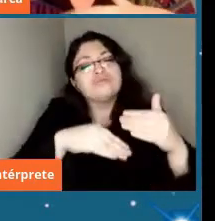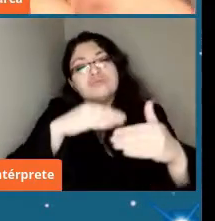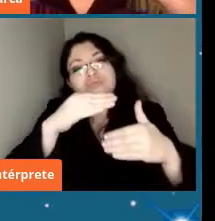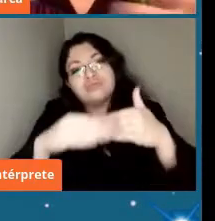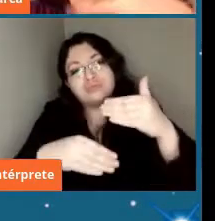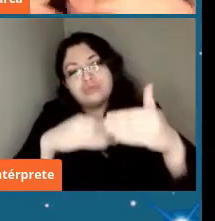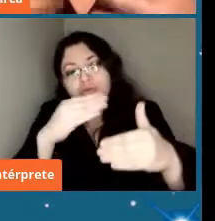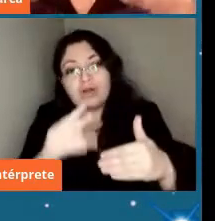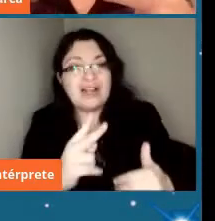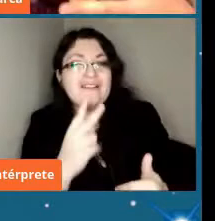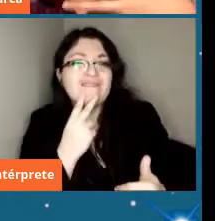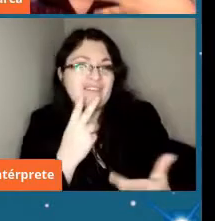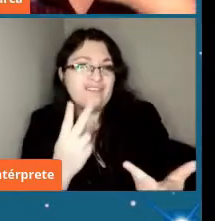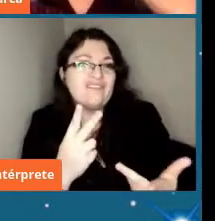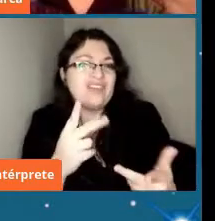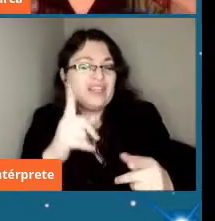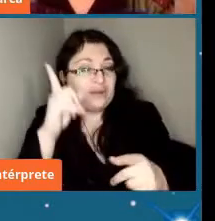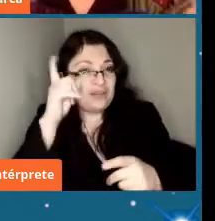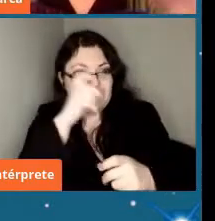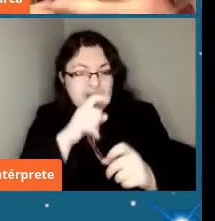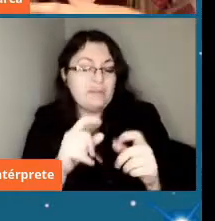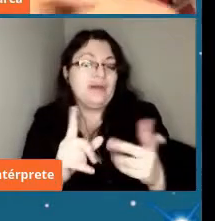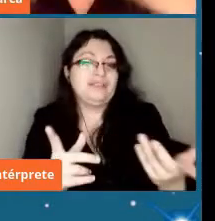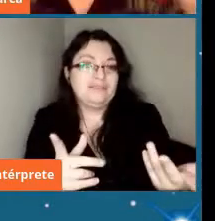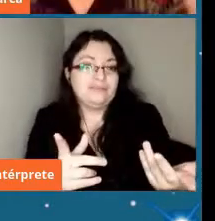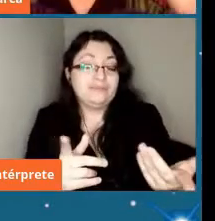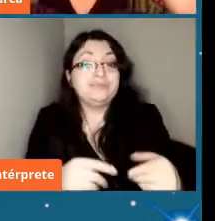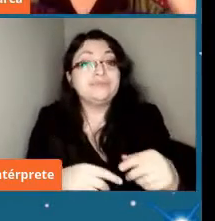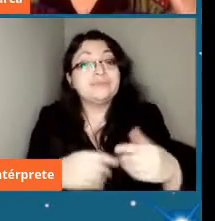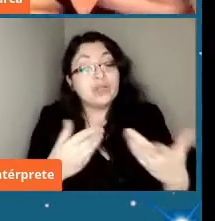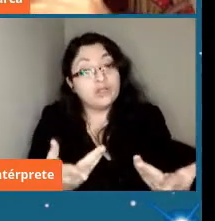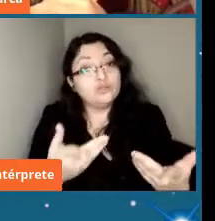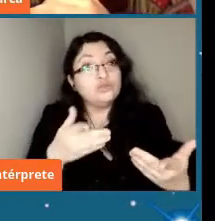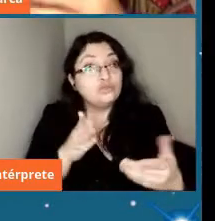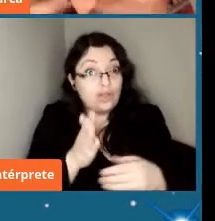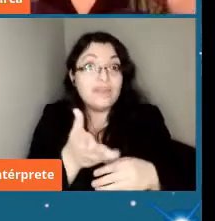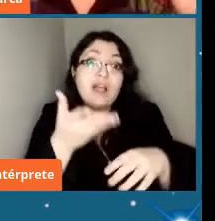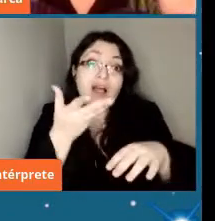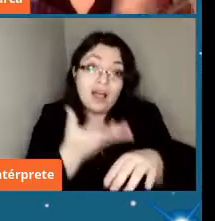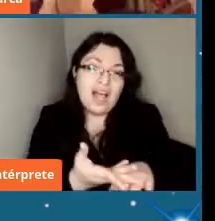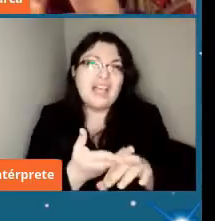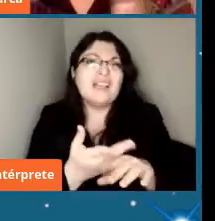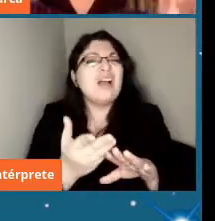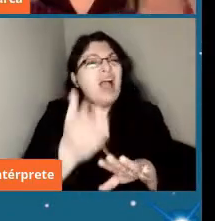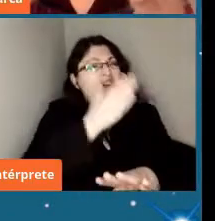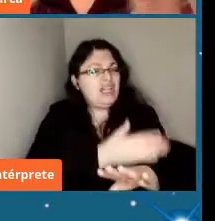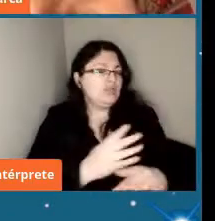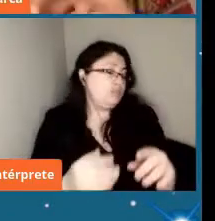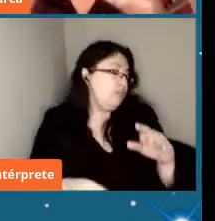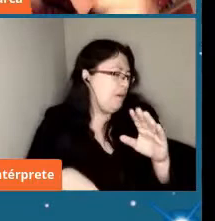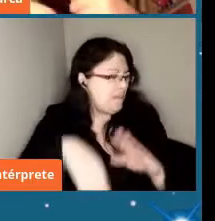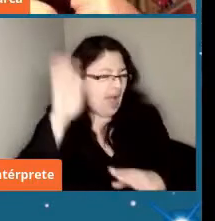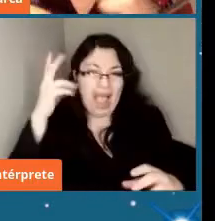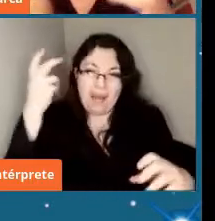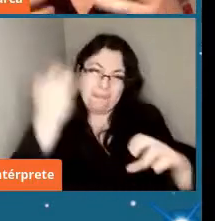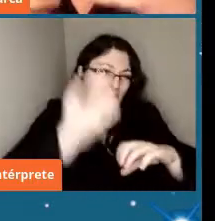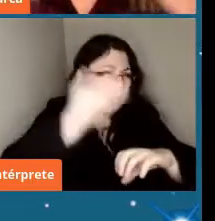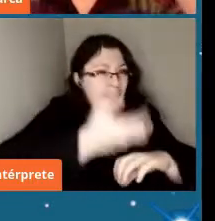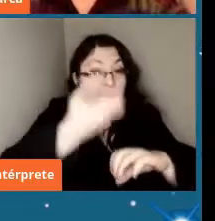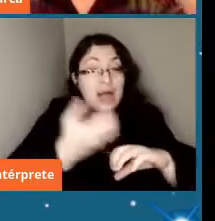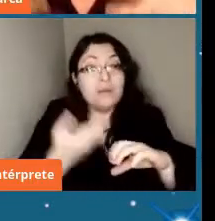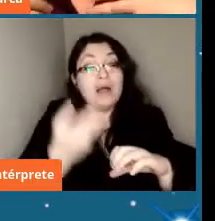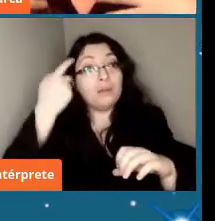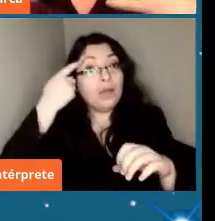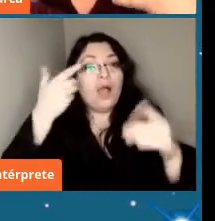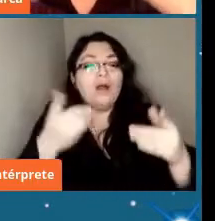y bueno y hasta el día de hoy todavía tenemos entonces menos mucho menos que al inicio colisiones y disrupción de asteroides